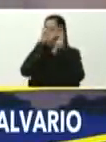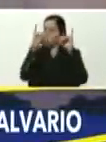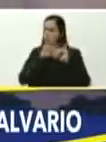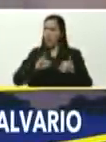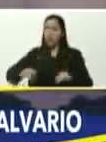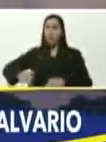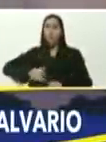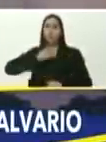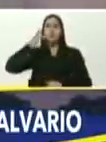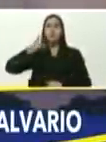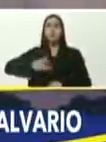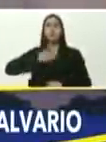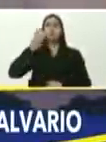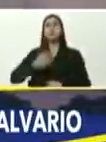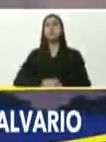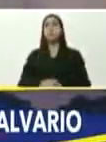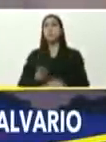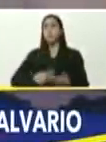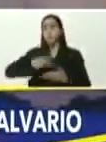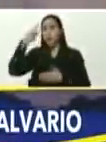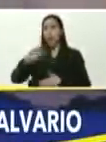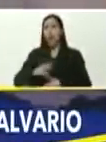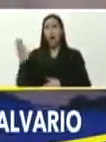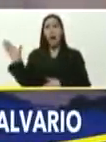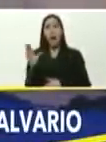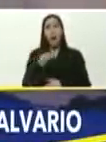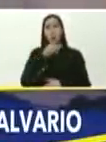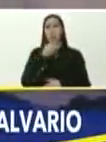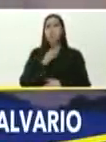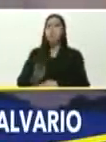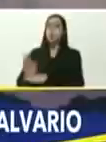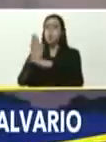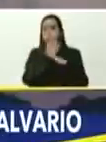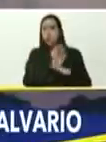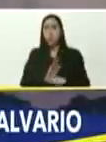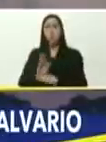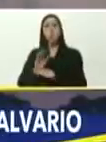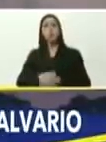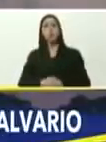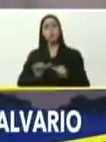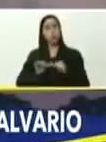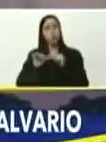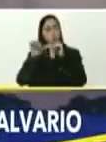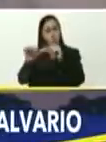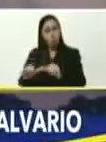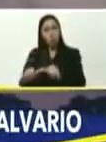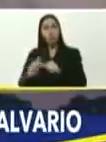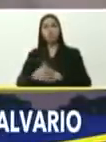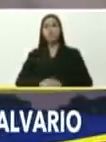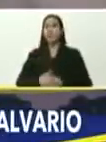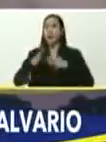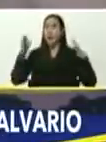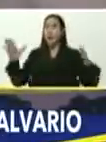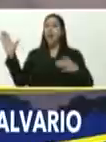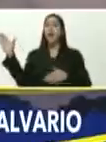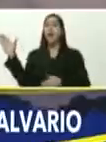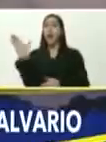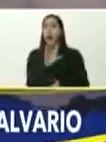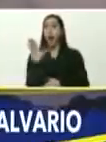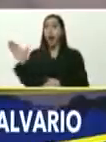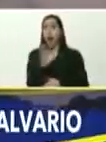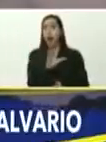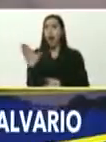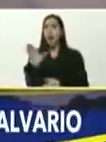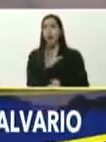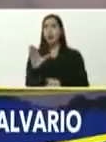comandante, el plan Caracas, patriota, bella y segura, continúa, en la Gran Caracas, en